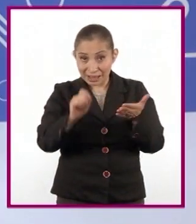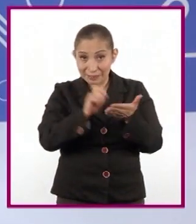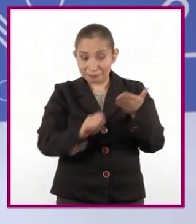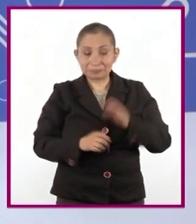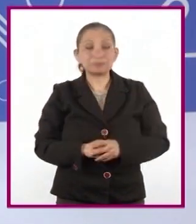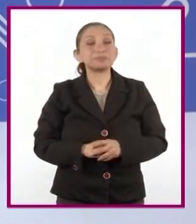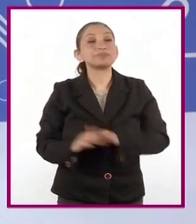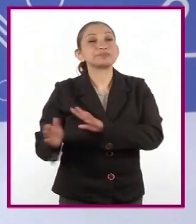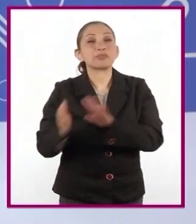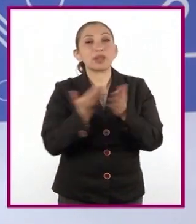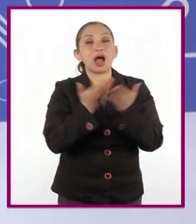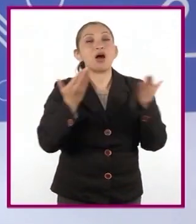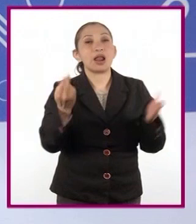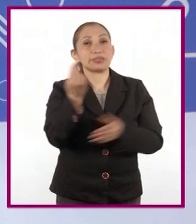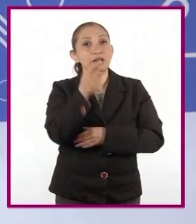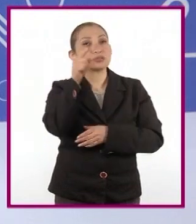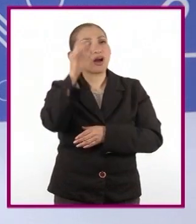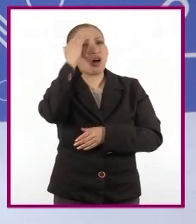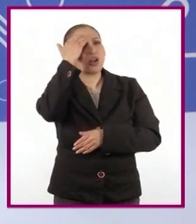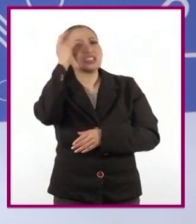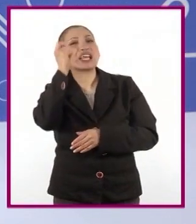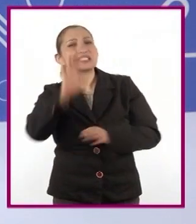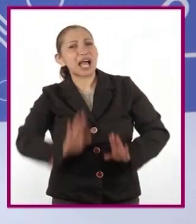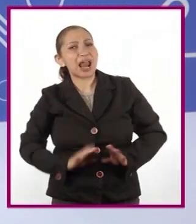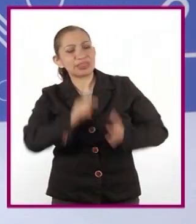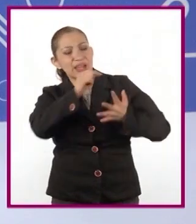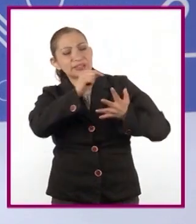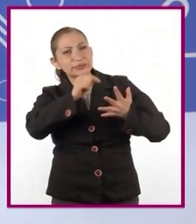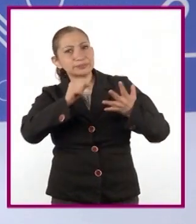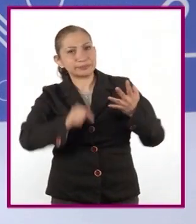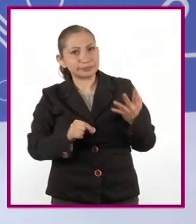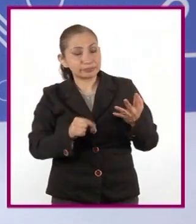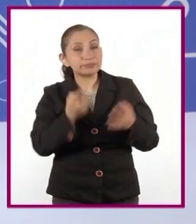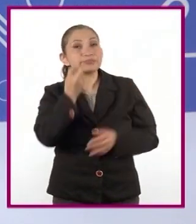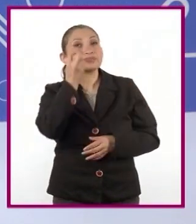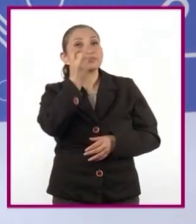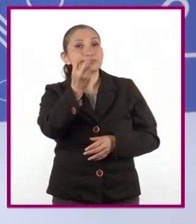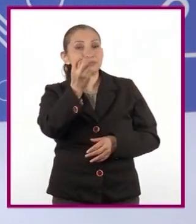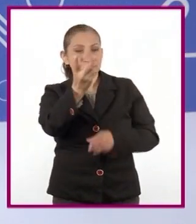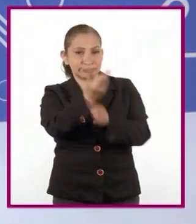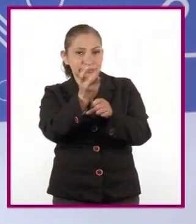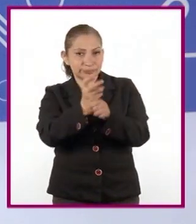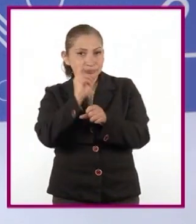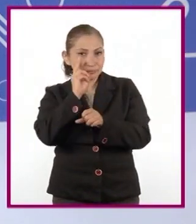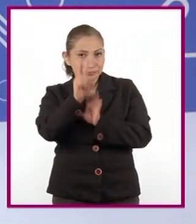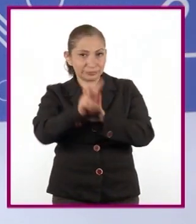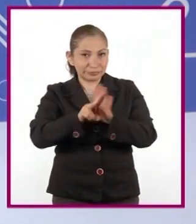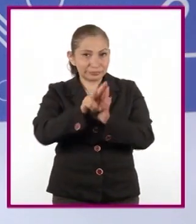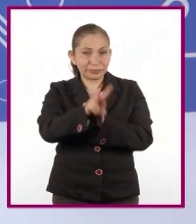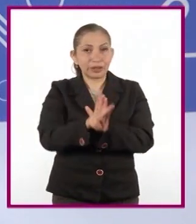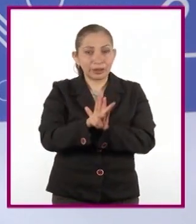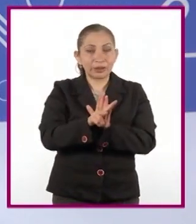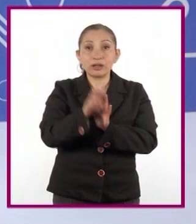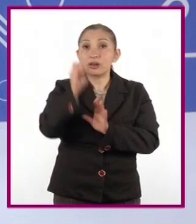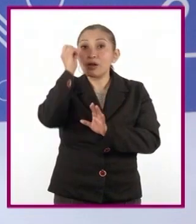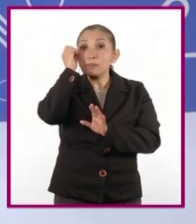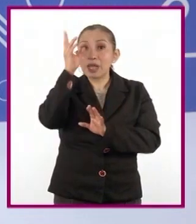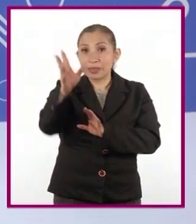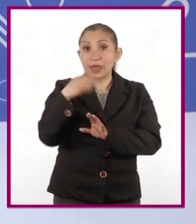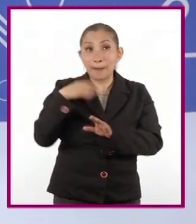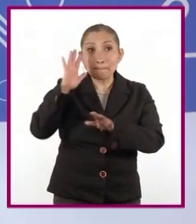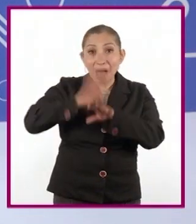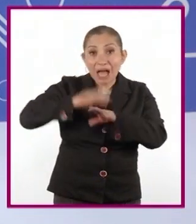básico. Ahora necesitamos conocer sus características. Para ello, los invito a ver el siguiente video y no olviden